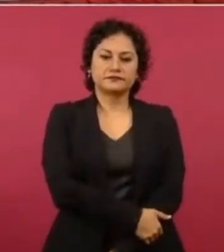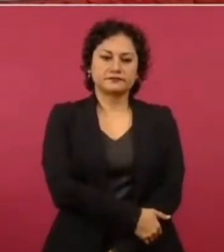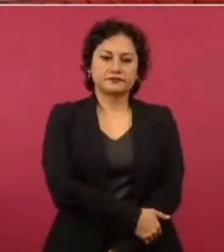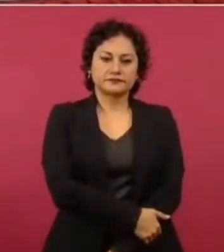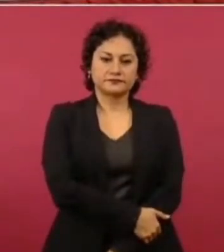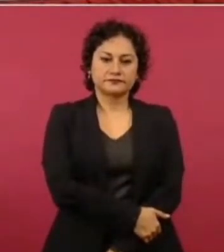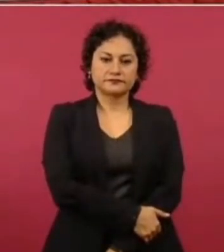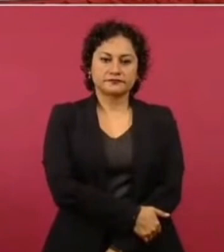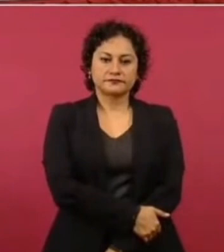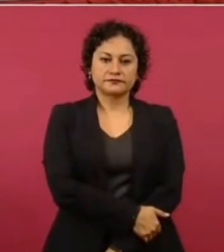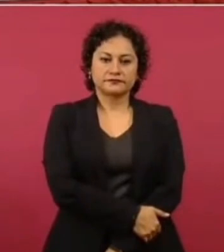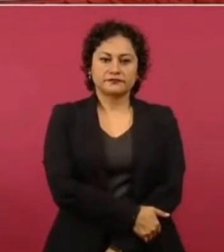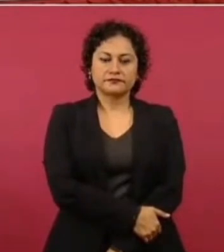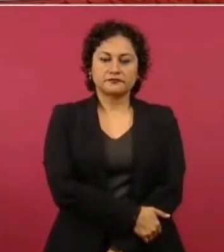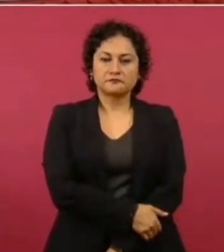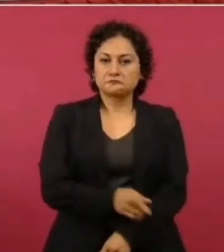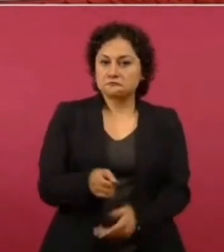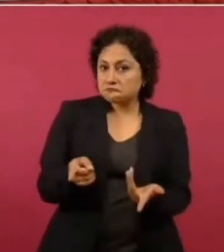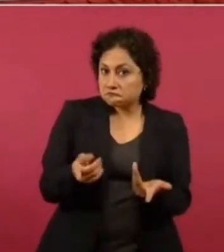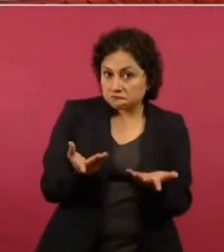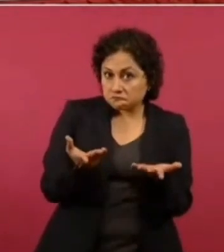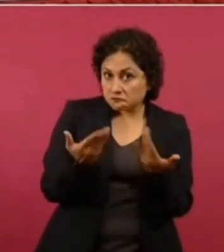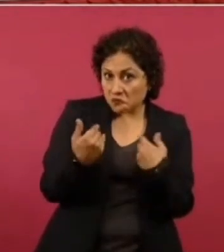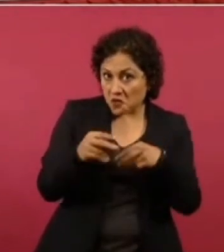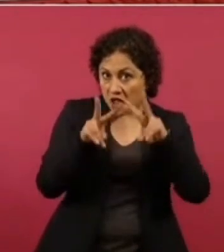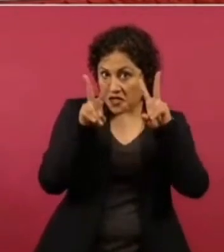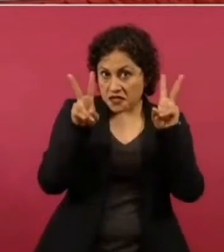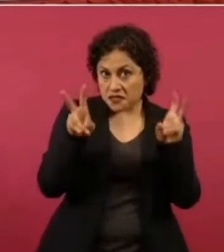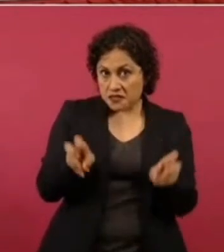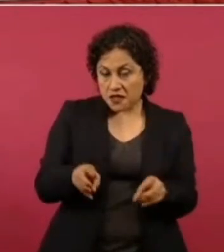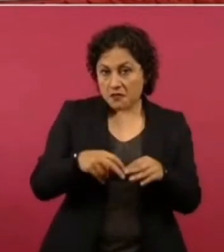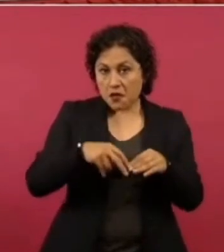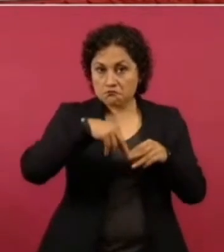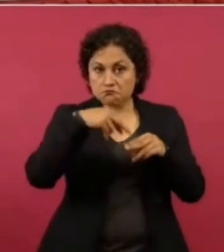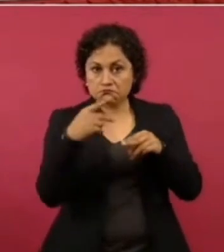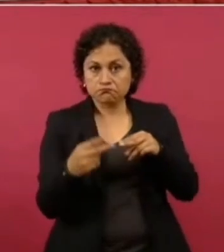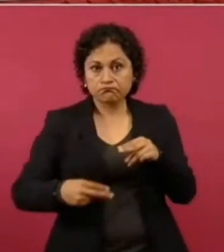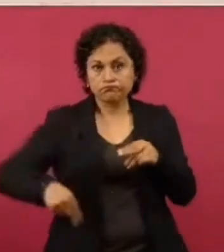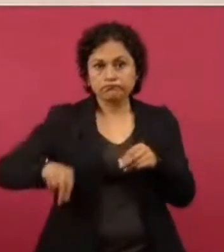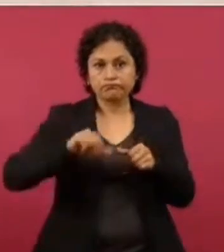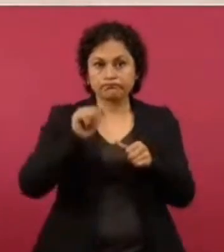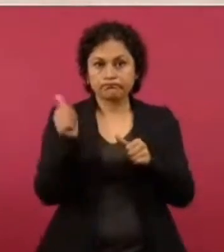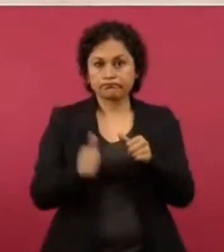No hubo nada sincronizado. Adelante.